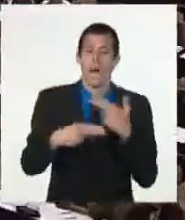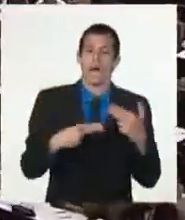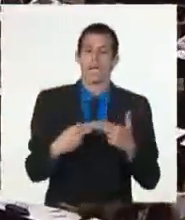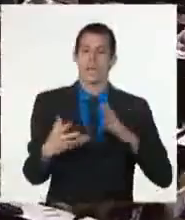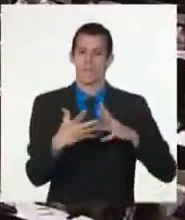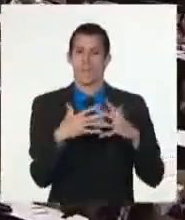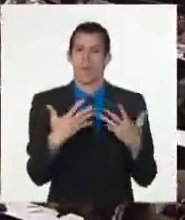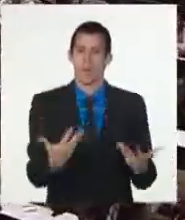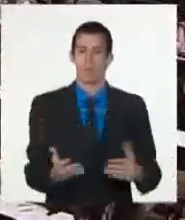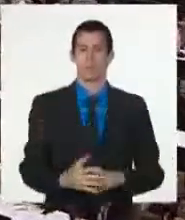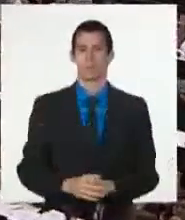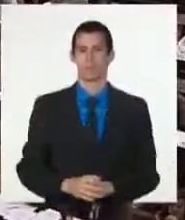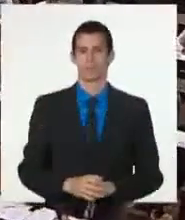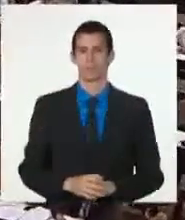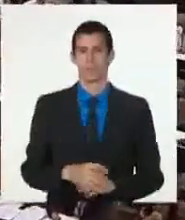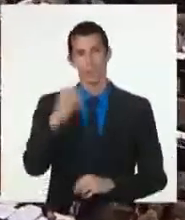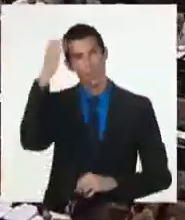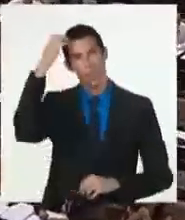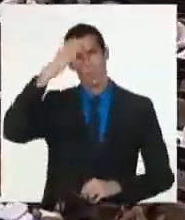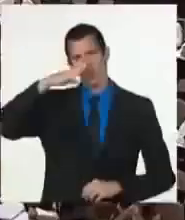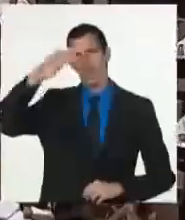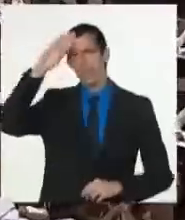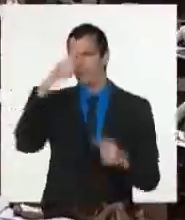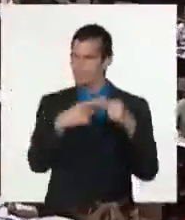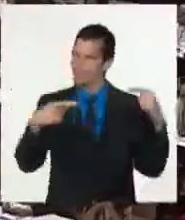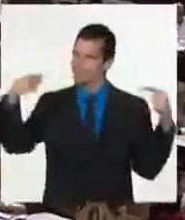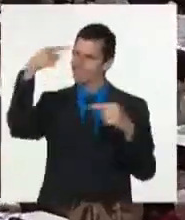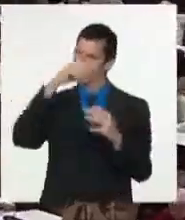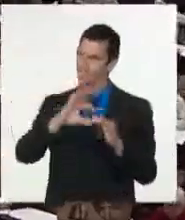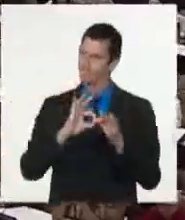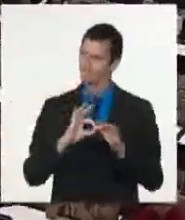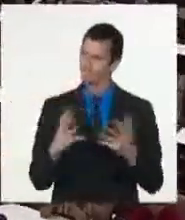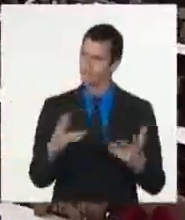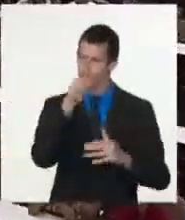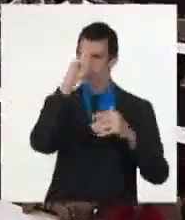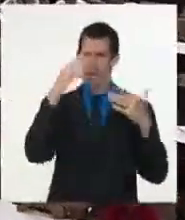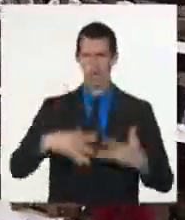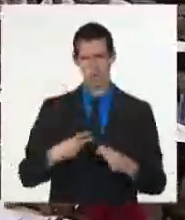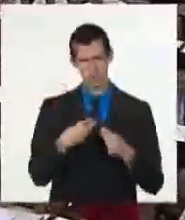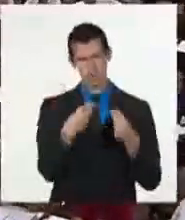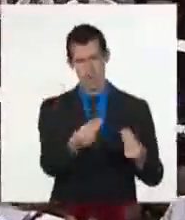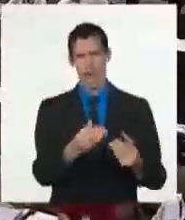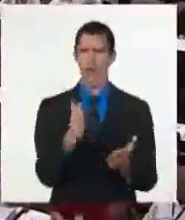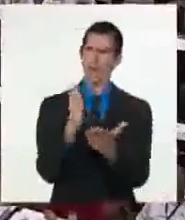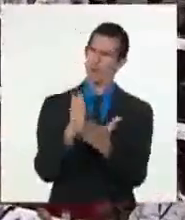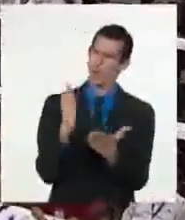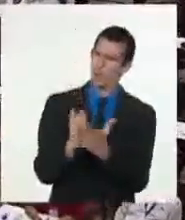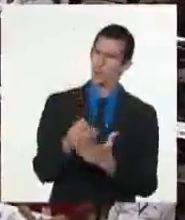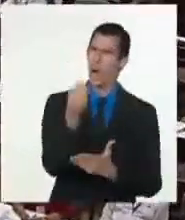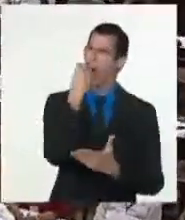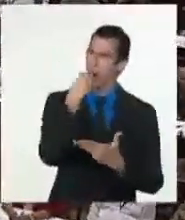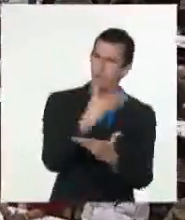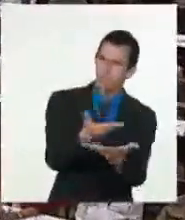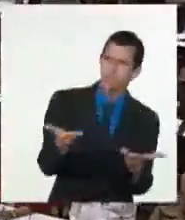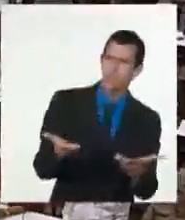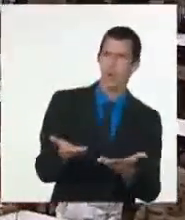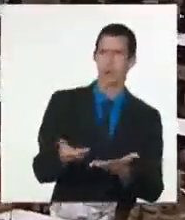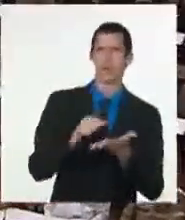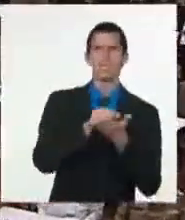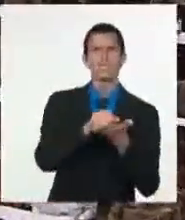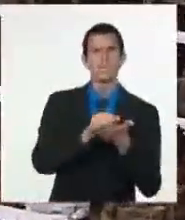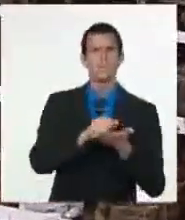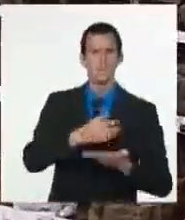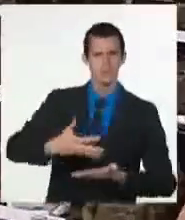principal misión consiste en garantizar salud, educación, alimentación y servicios públicos